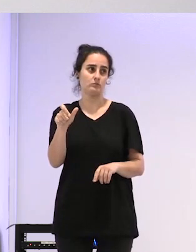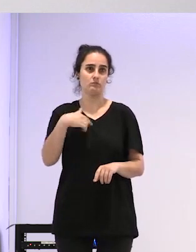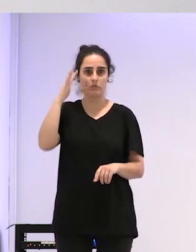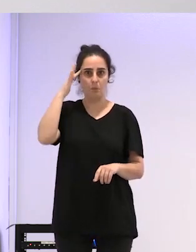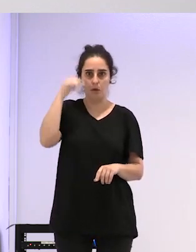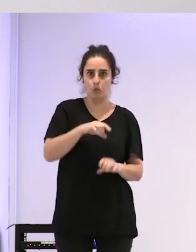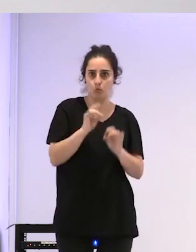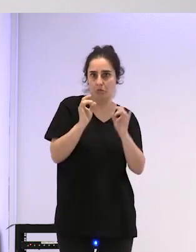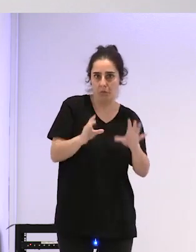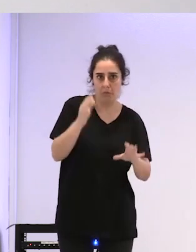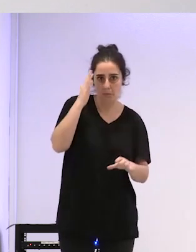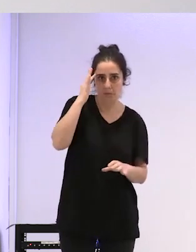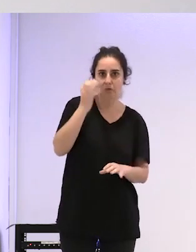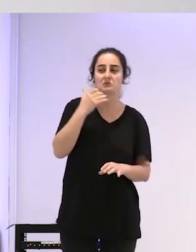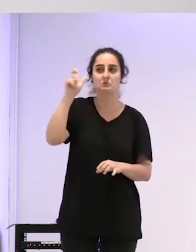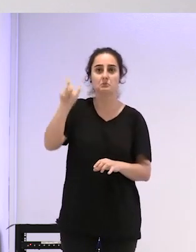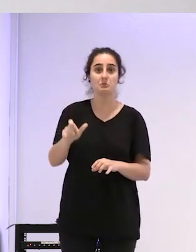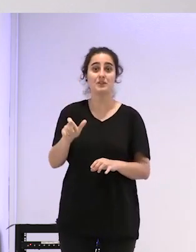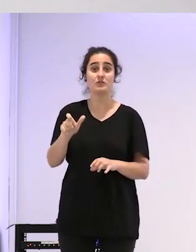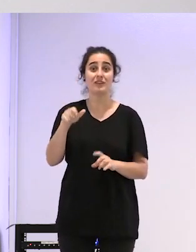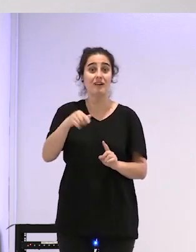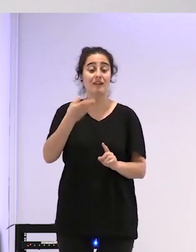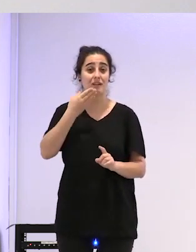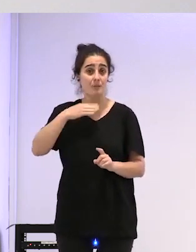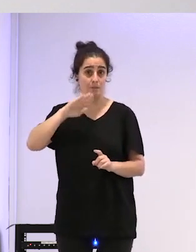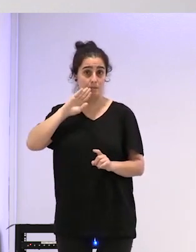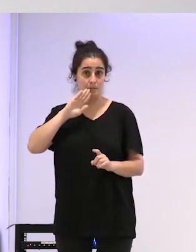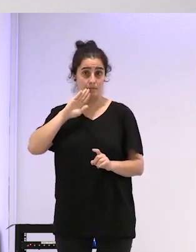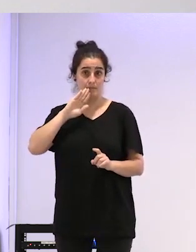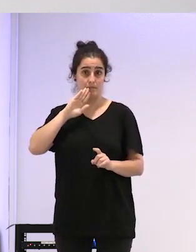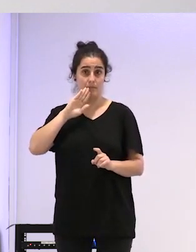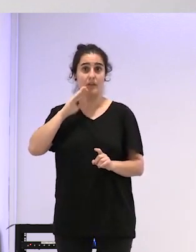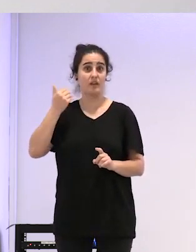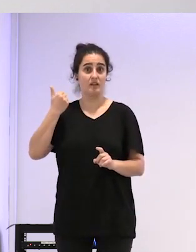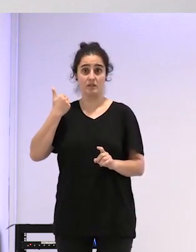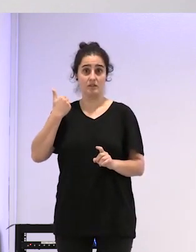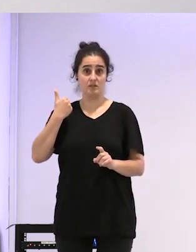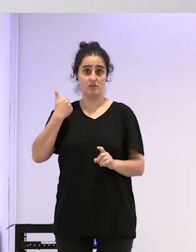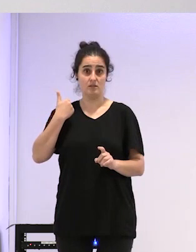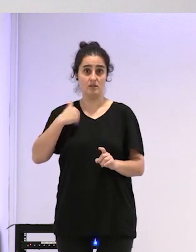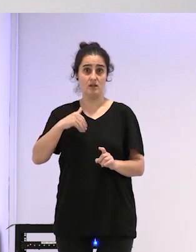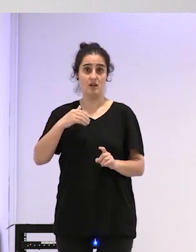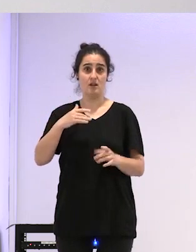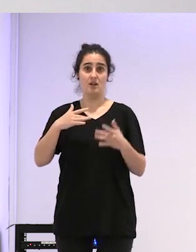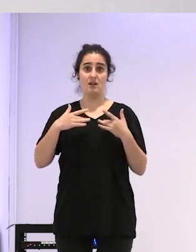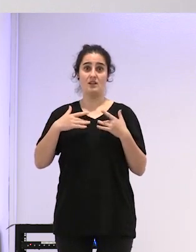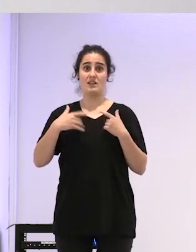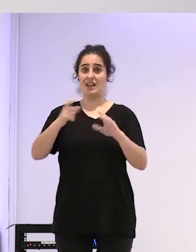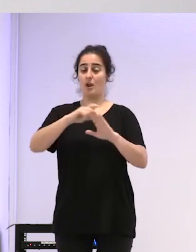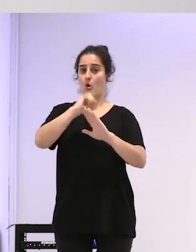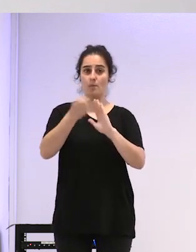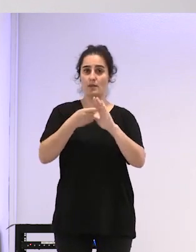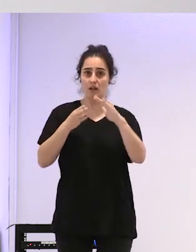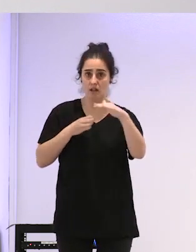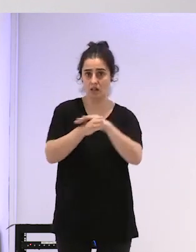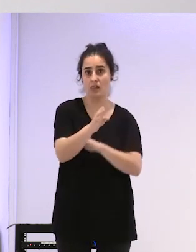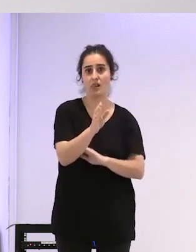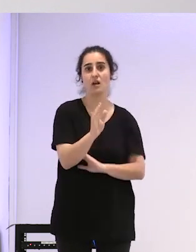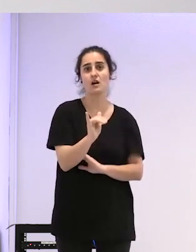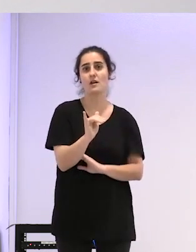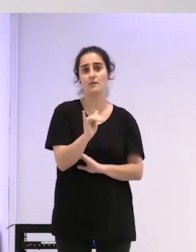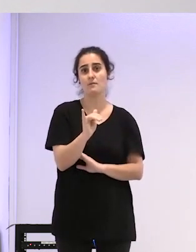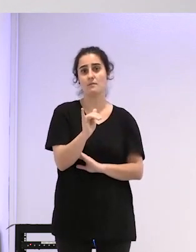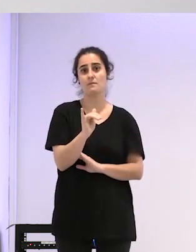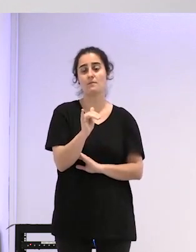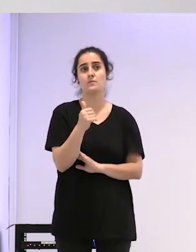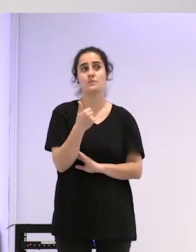igual aquí me imagino que si una persona se empadrona tiene acceso a sanidad completa y a un vale por